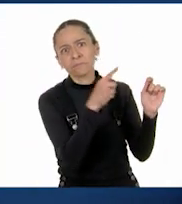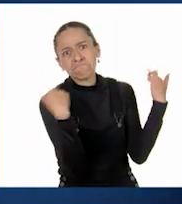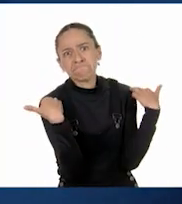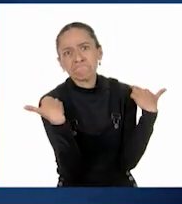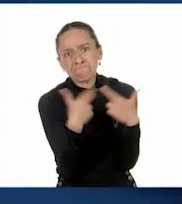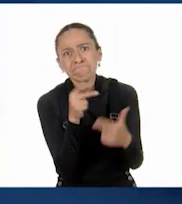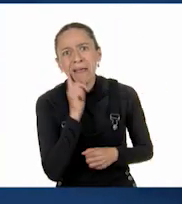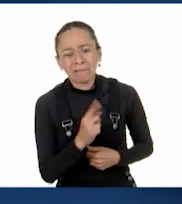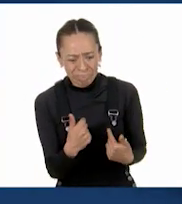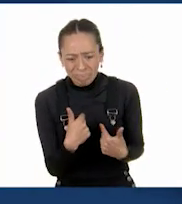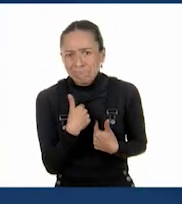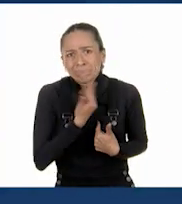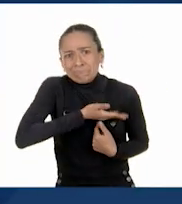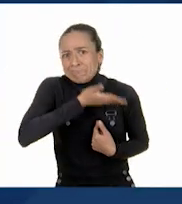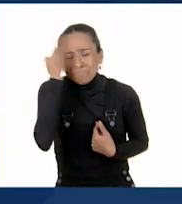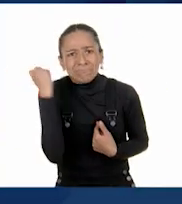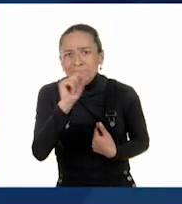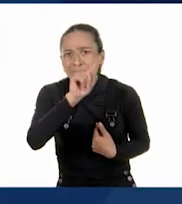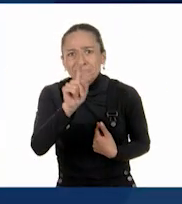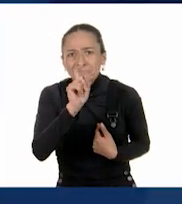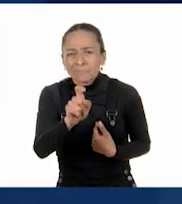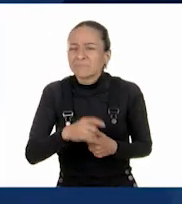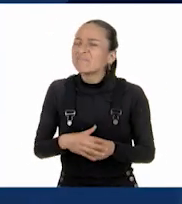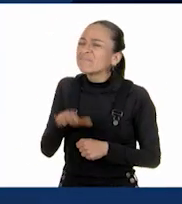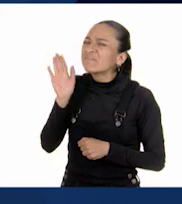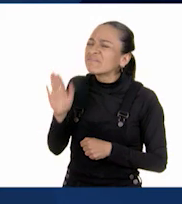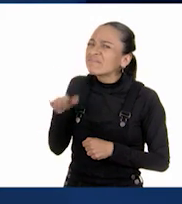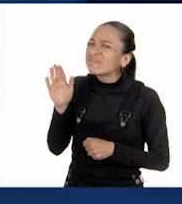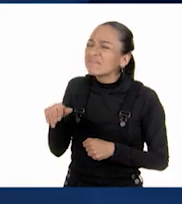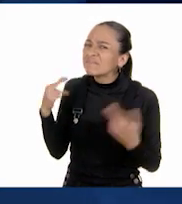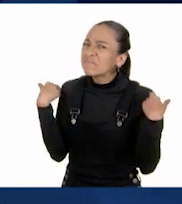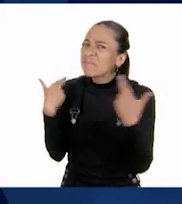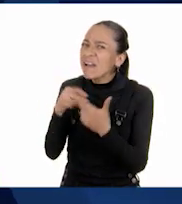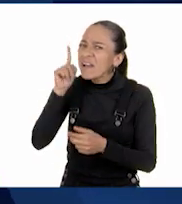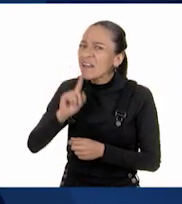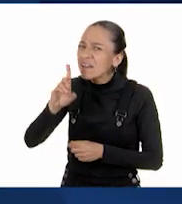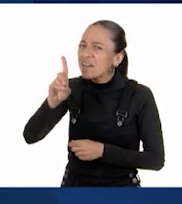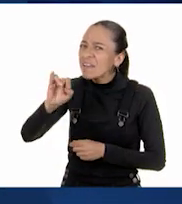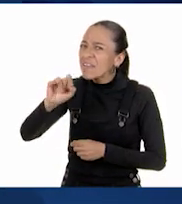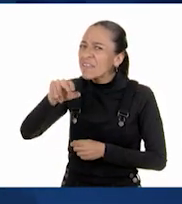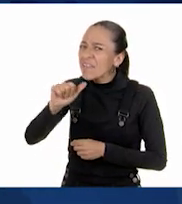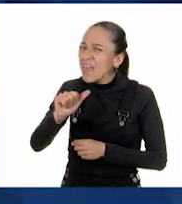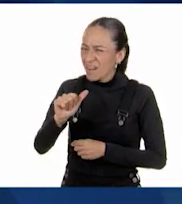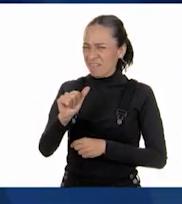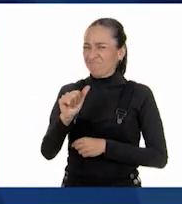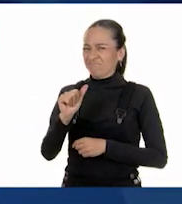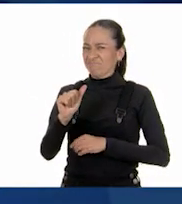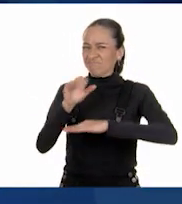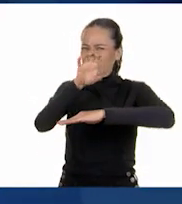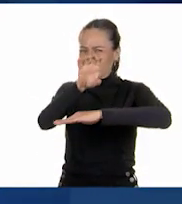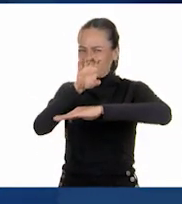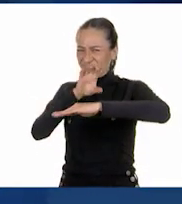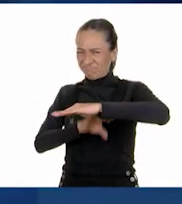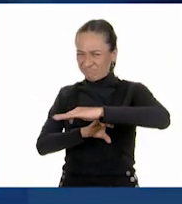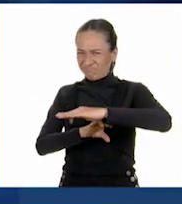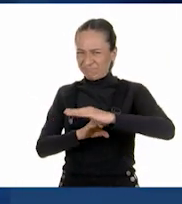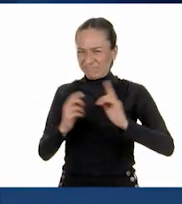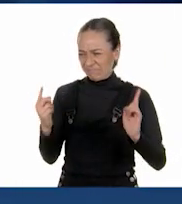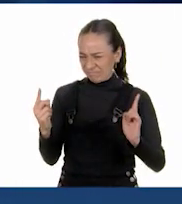Pero, maestra Diana, ¿no están malas fracciones? Yo no creo que haya una fracción en medio de esas dos fracciones.